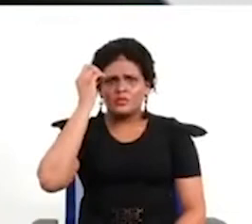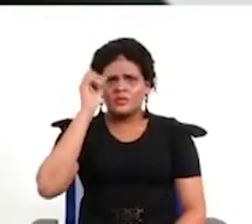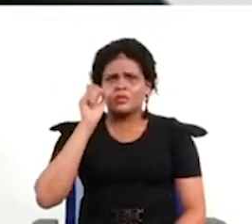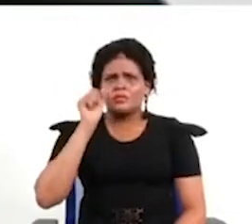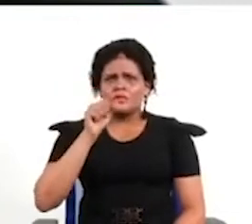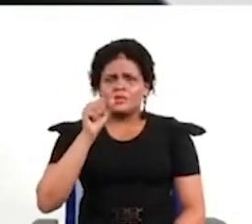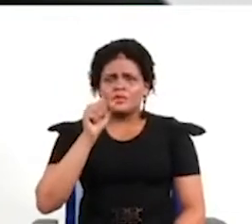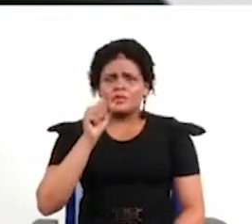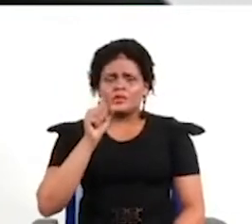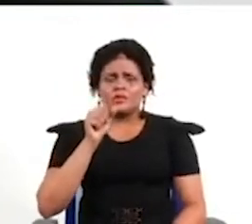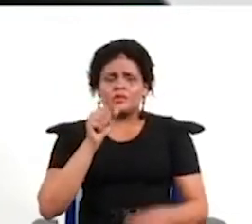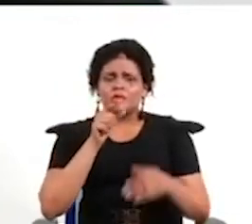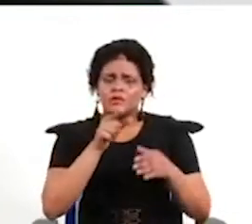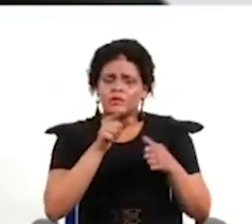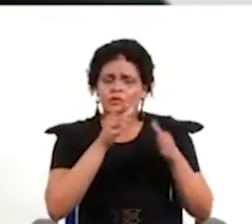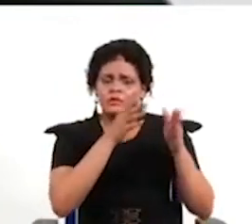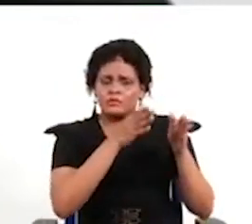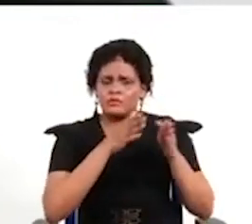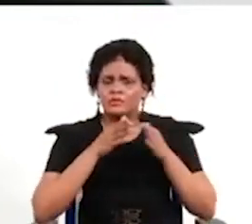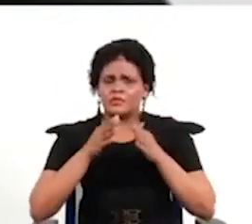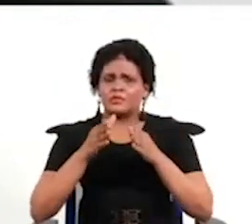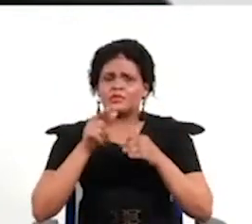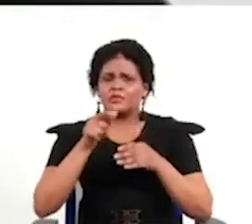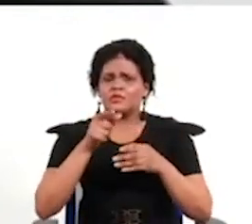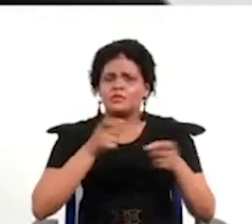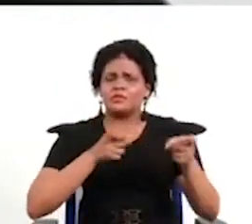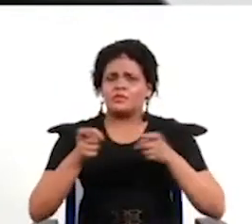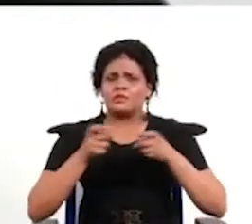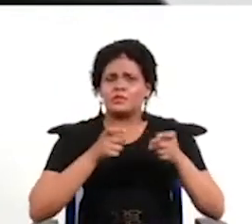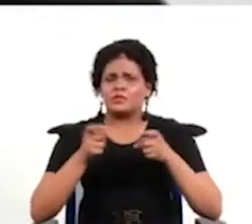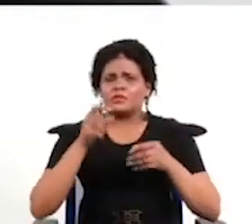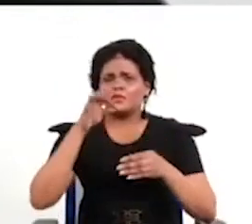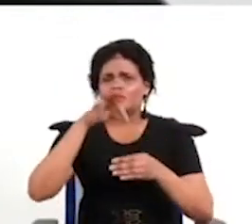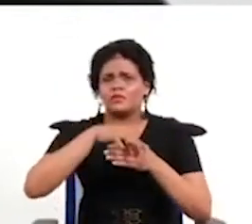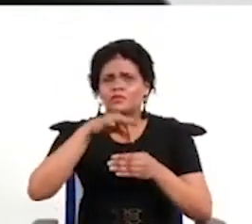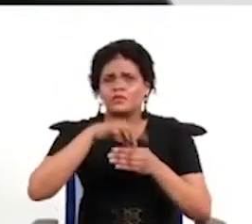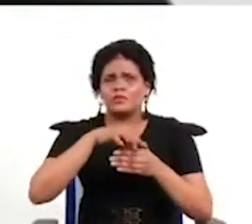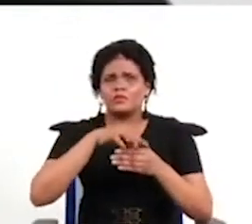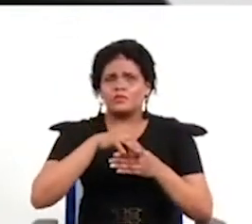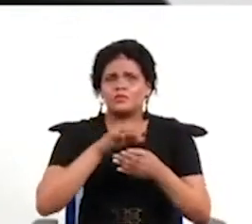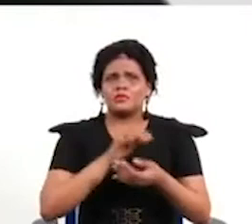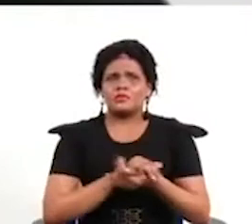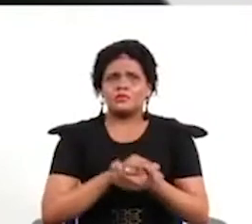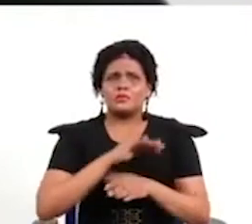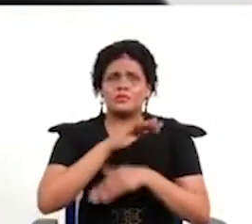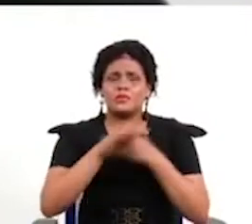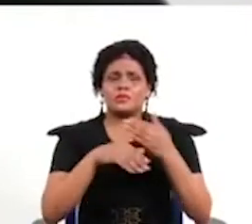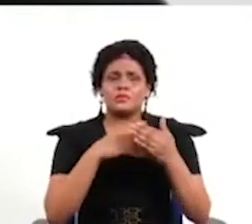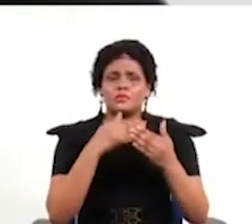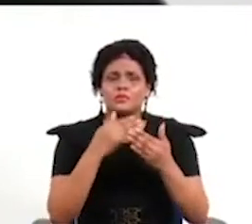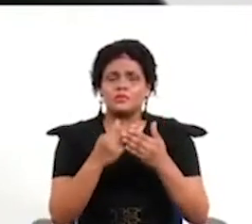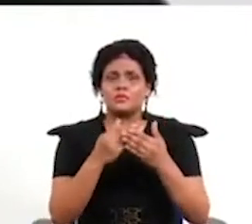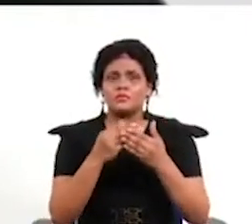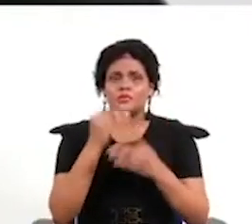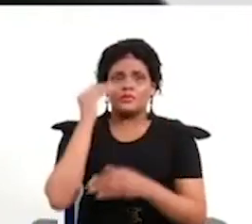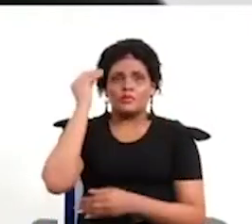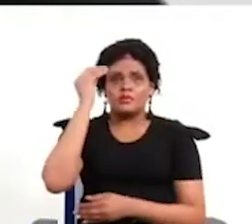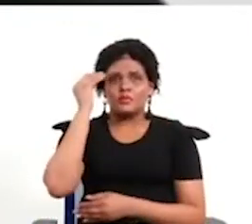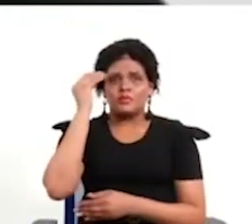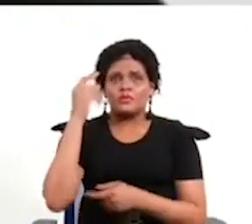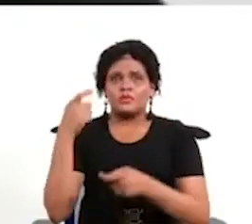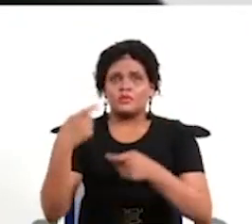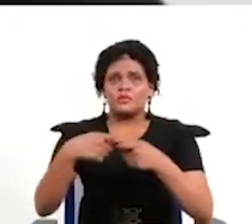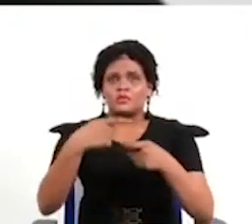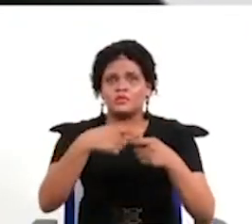articular entre los organismos electorales las organizaciones no gubernamentales para crear espacios formativos para fomentar la